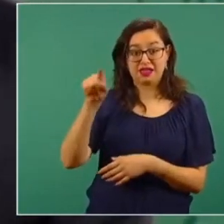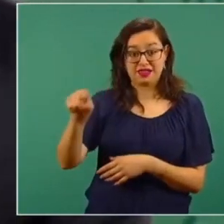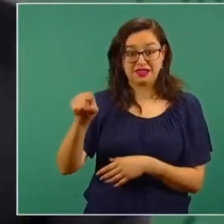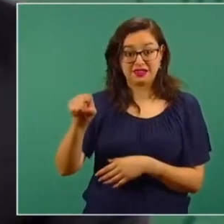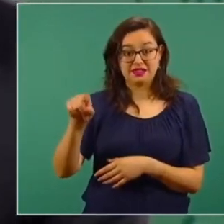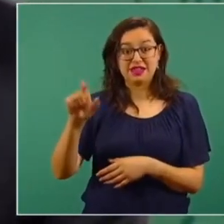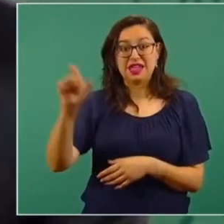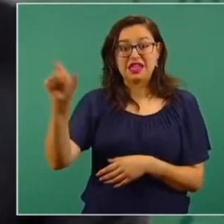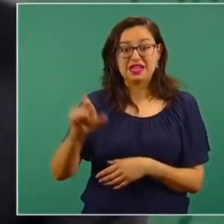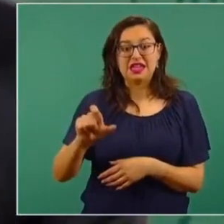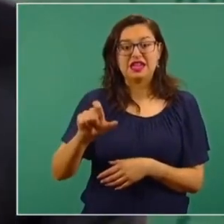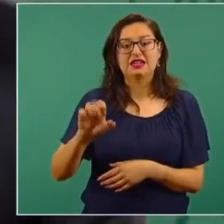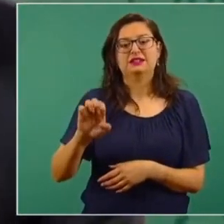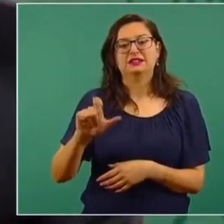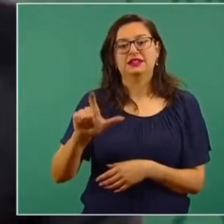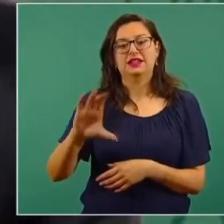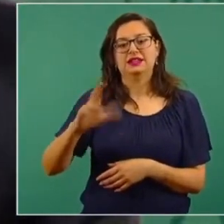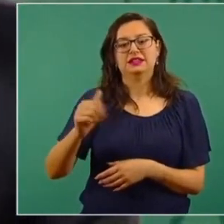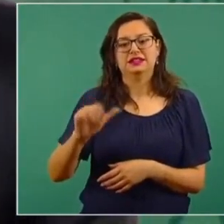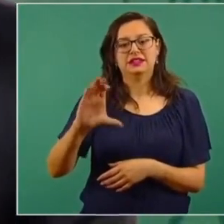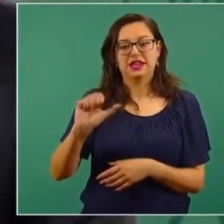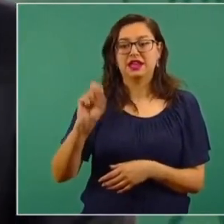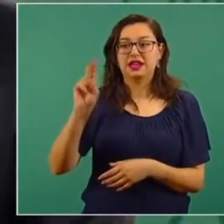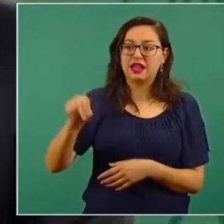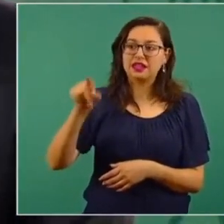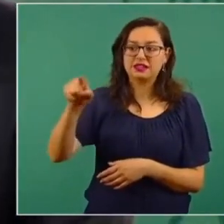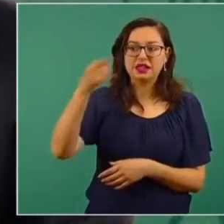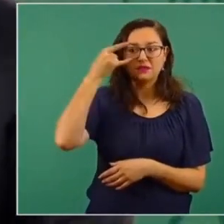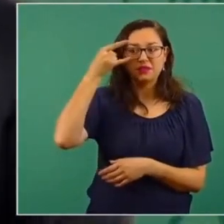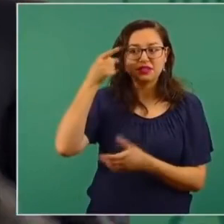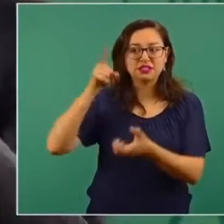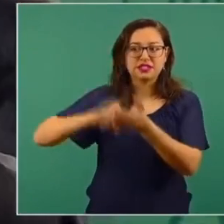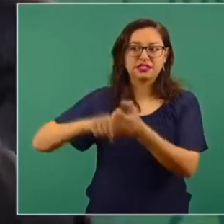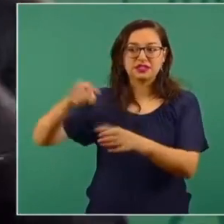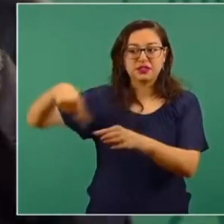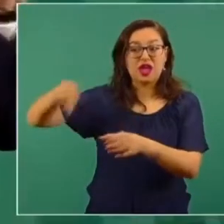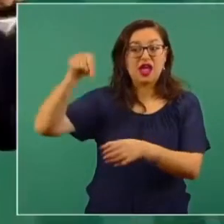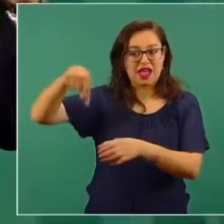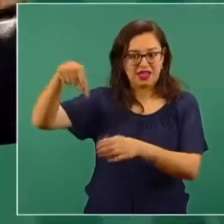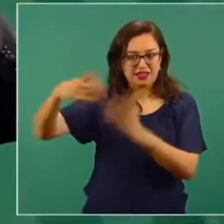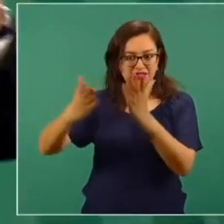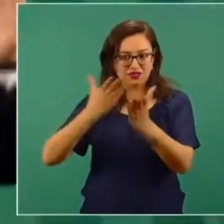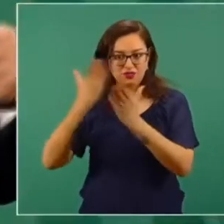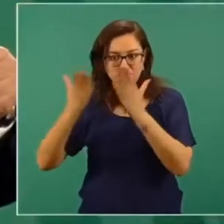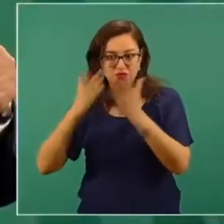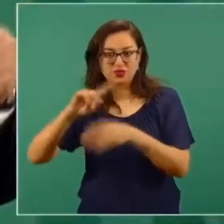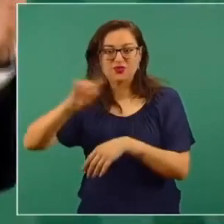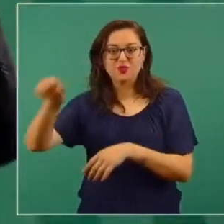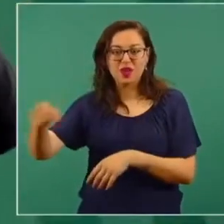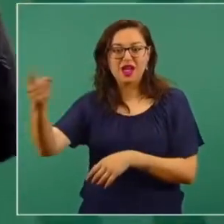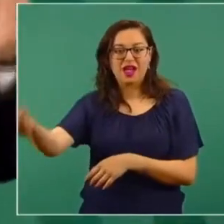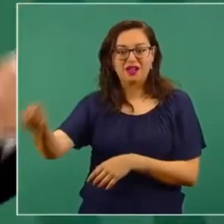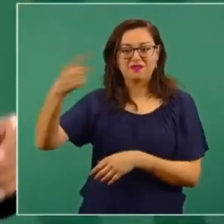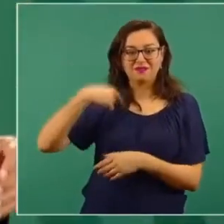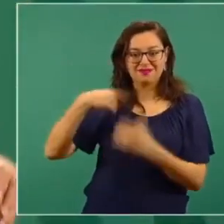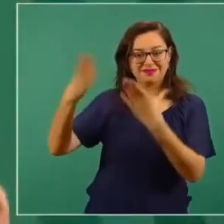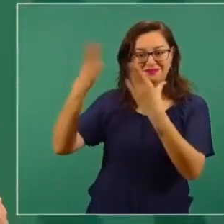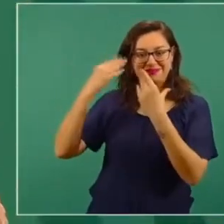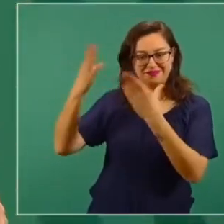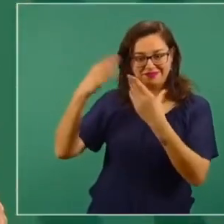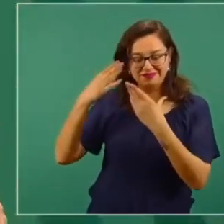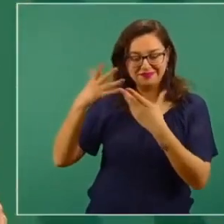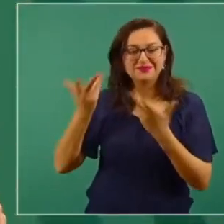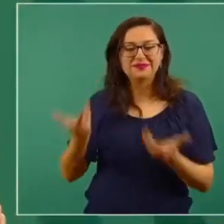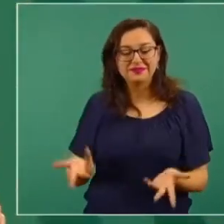es el primer estado en reabrir las clases presenciales aunque afirma el